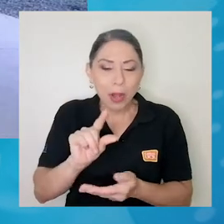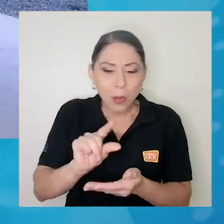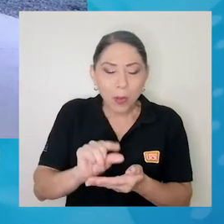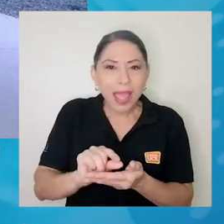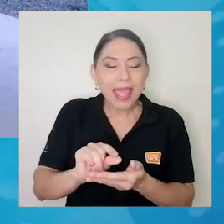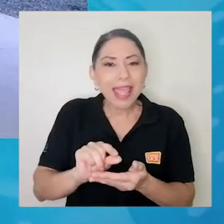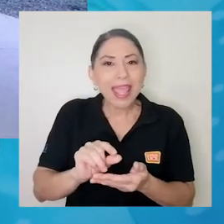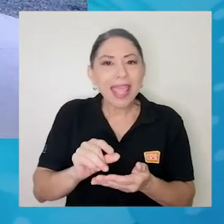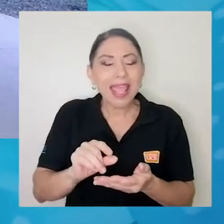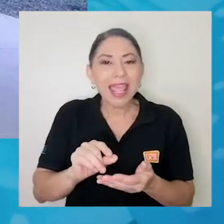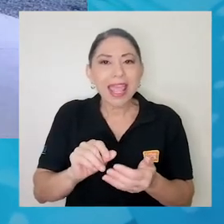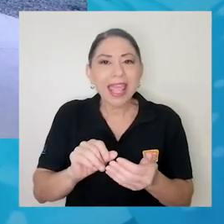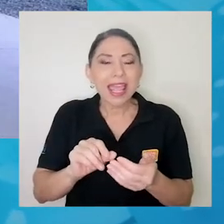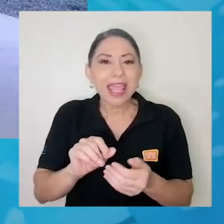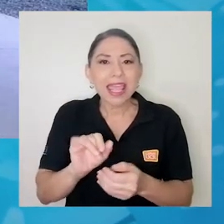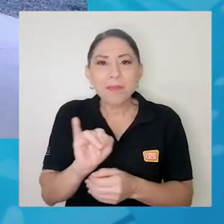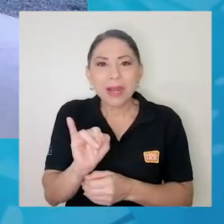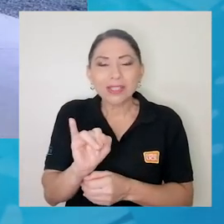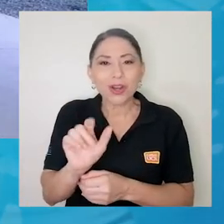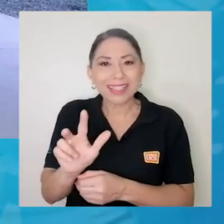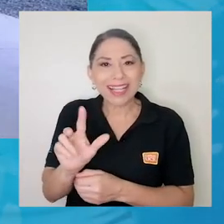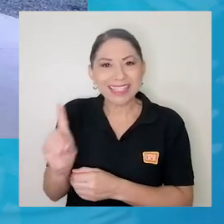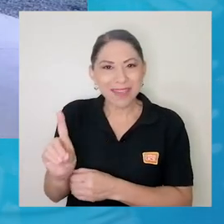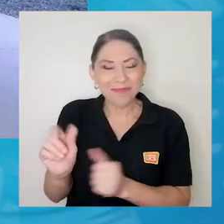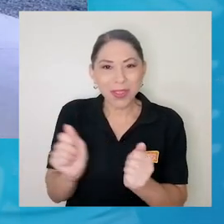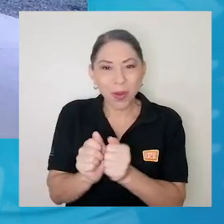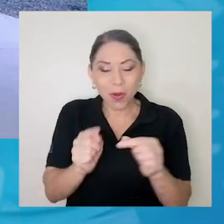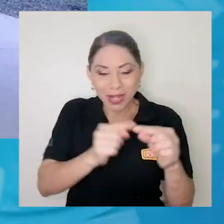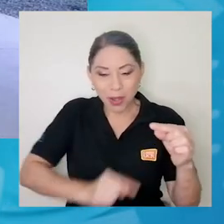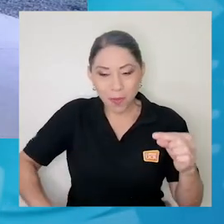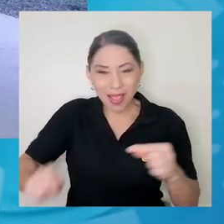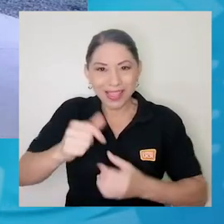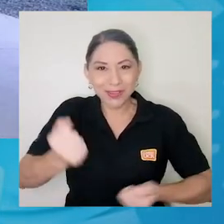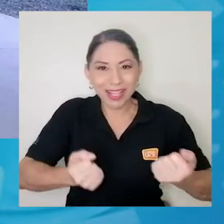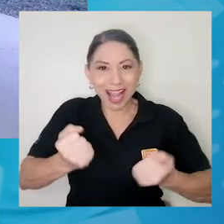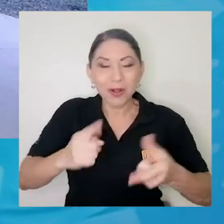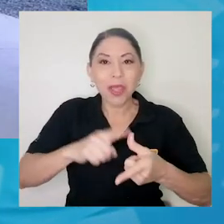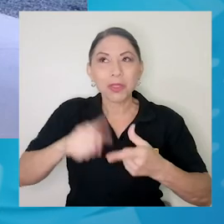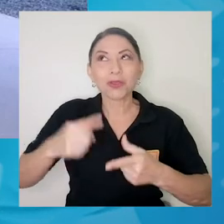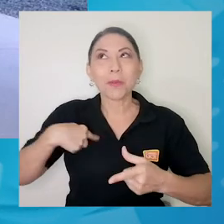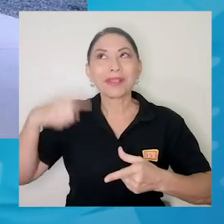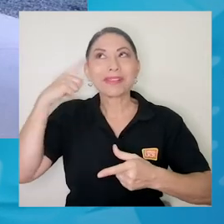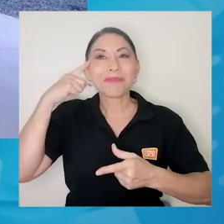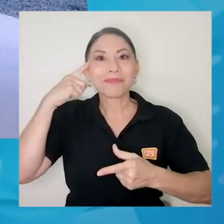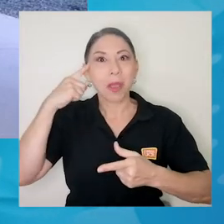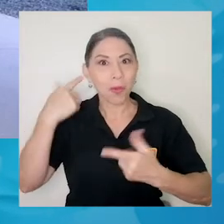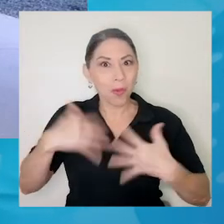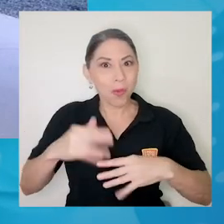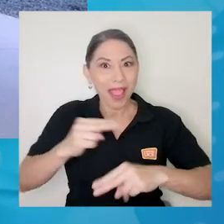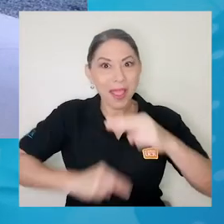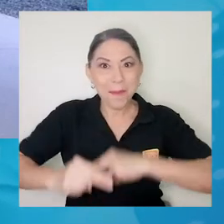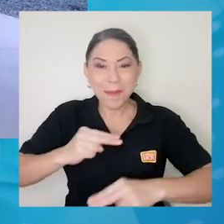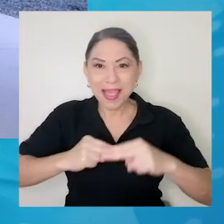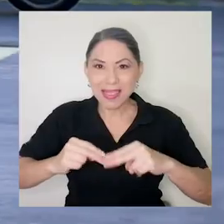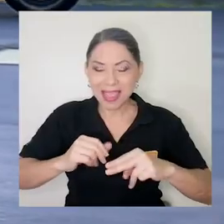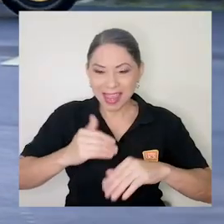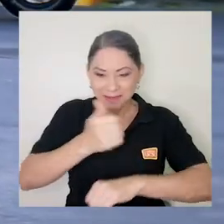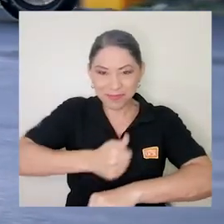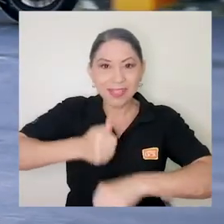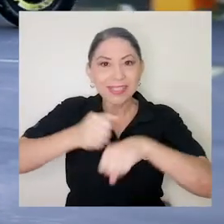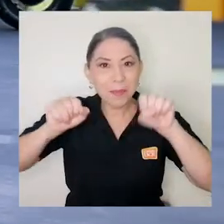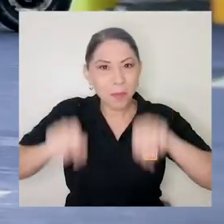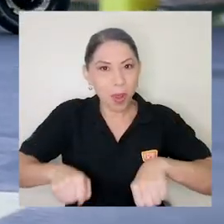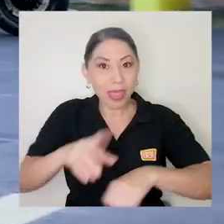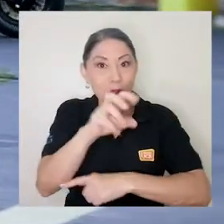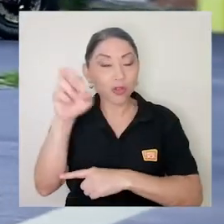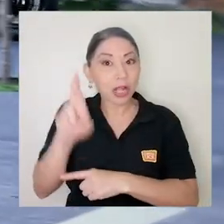3D con neumáticos de carros. Y ahí empezó la espinita de emprender se puede y en Costa Rica hay un talento enorme. Y ahí fue